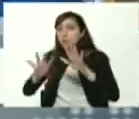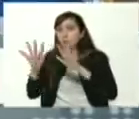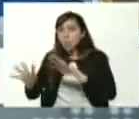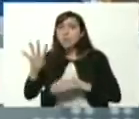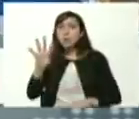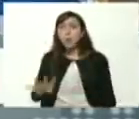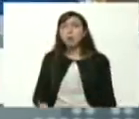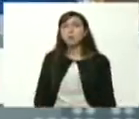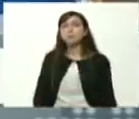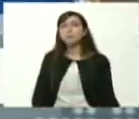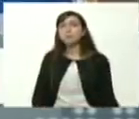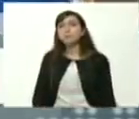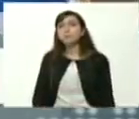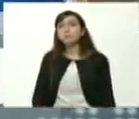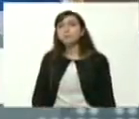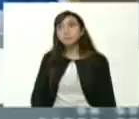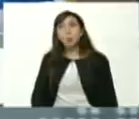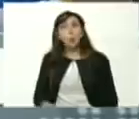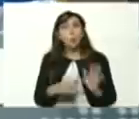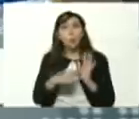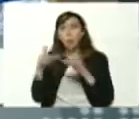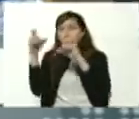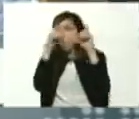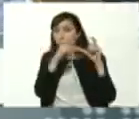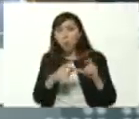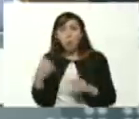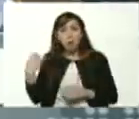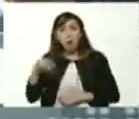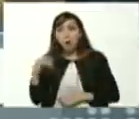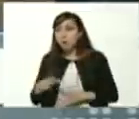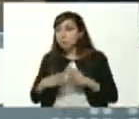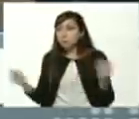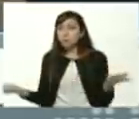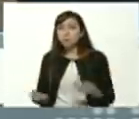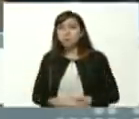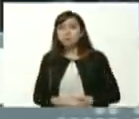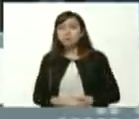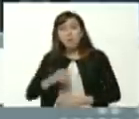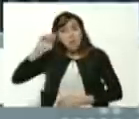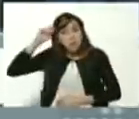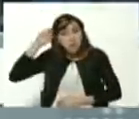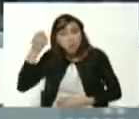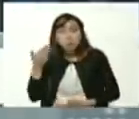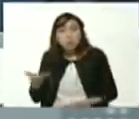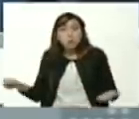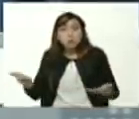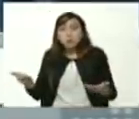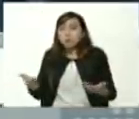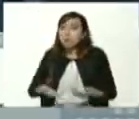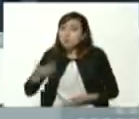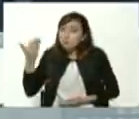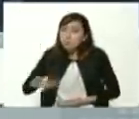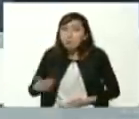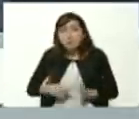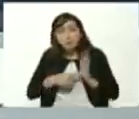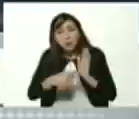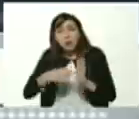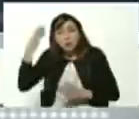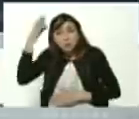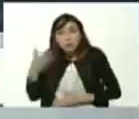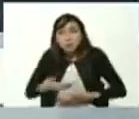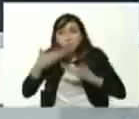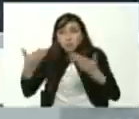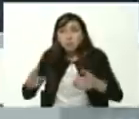aquí está aquí foto aquí está todo pues recordar recordar es hacer conciencia